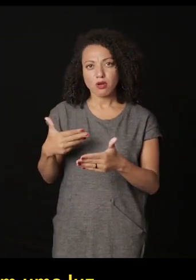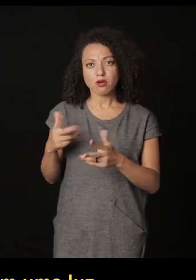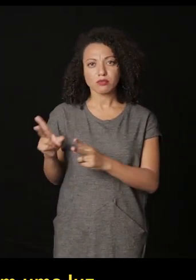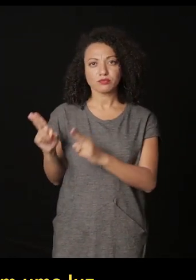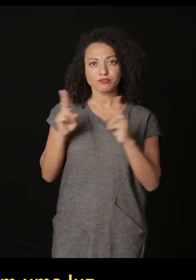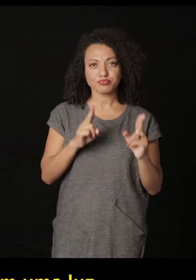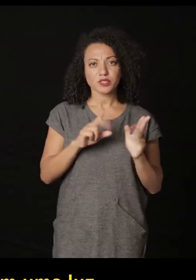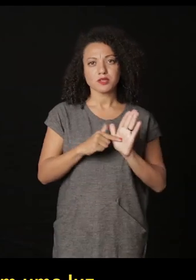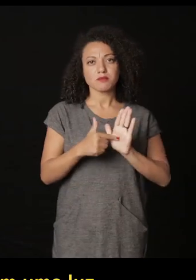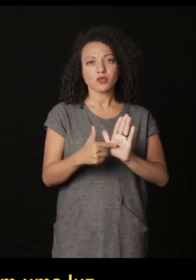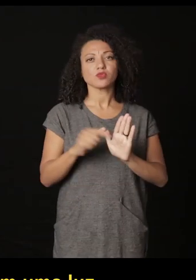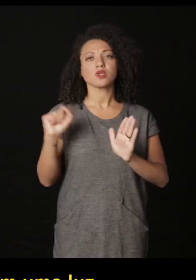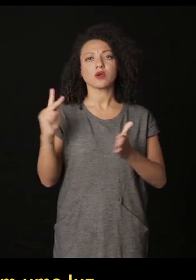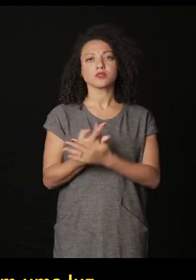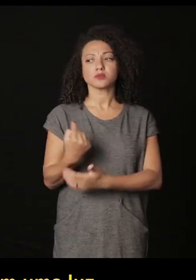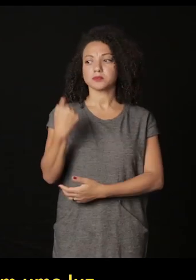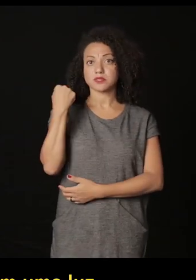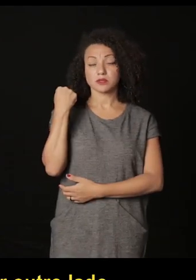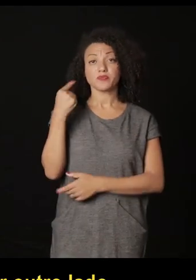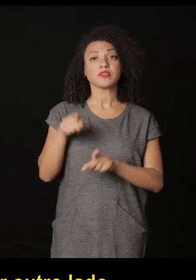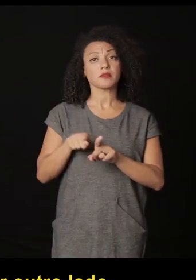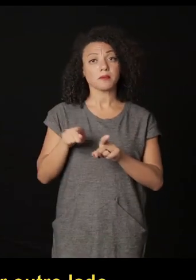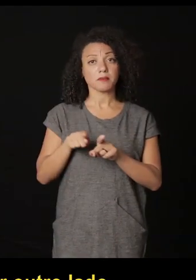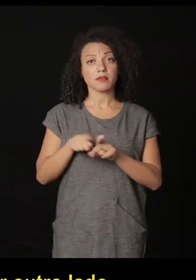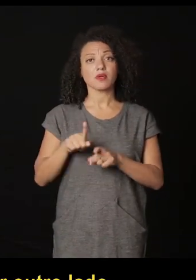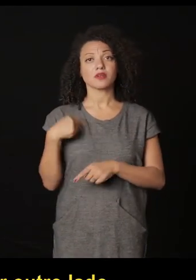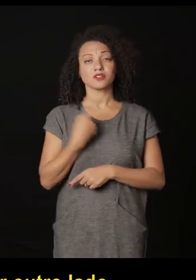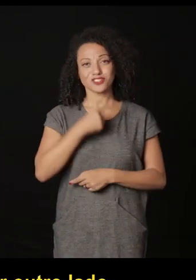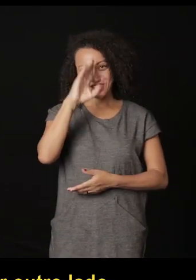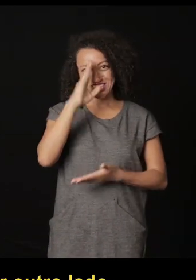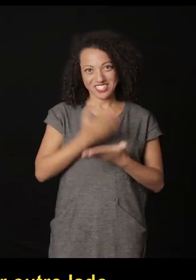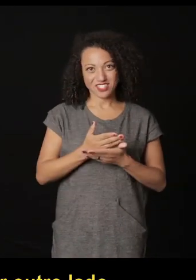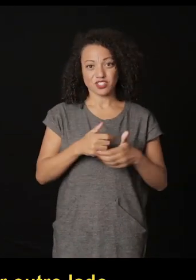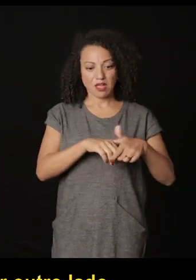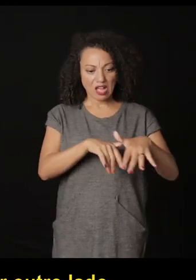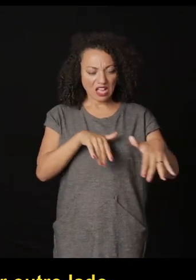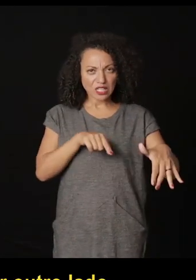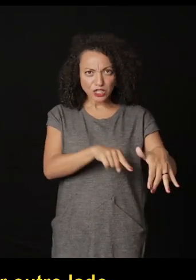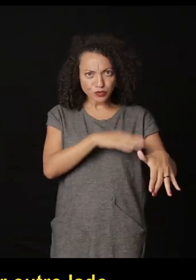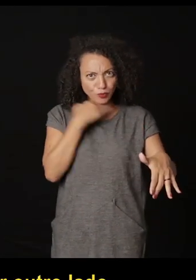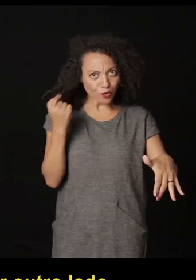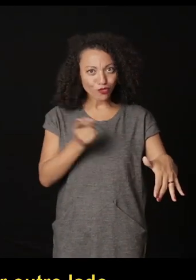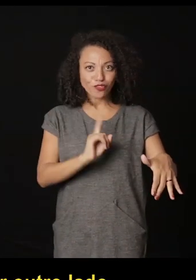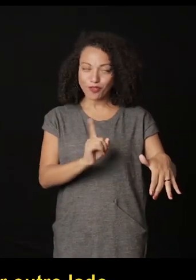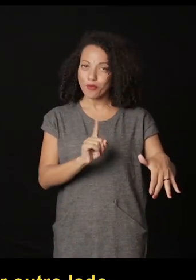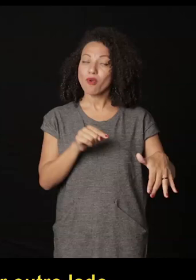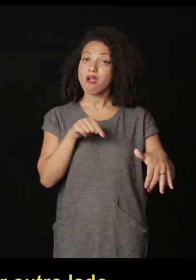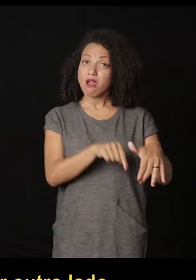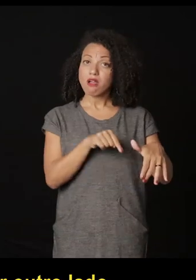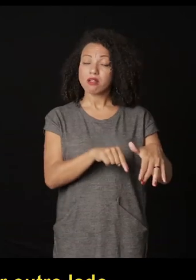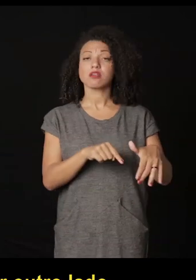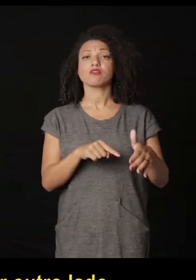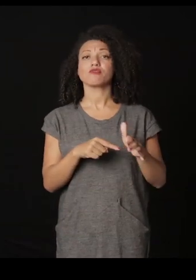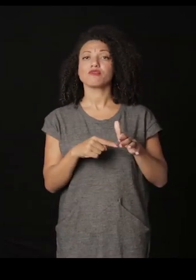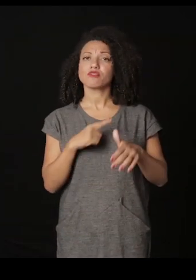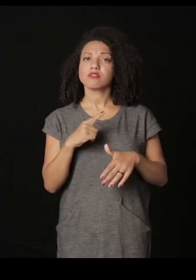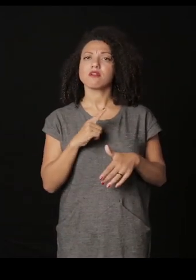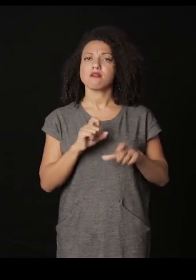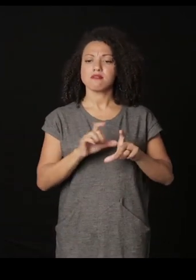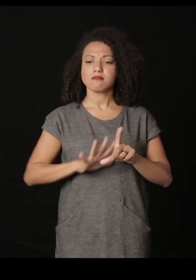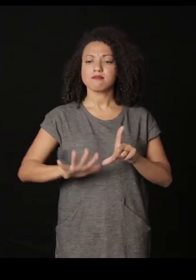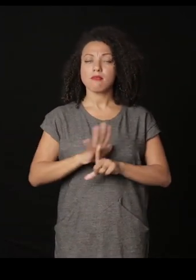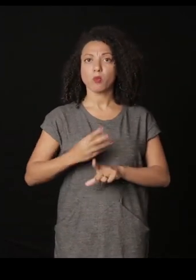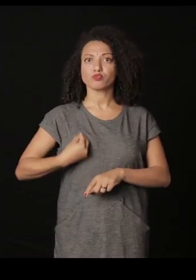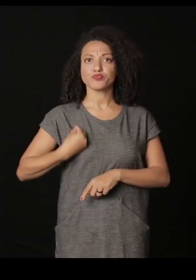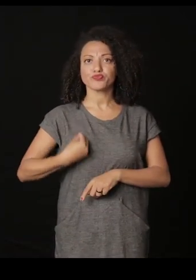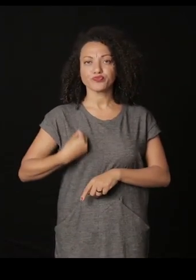que nos den luz sobre nuestro pasado pero también creemos por otra parte que los archivos no son archivos muertos sino son